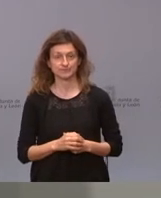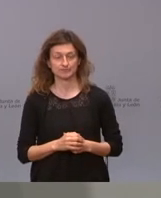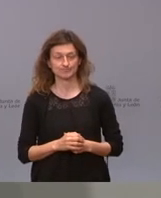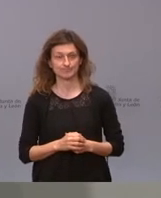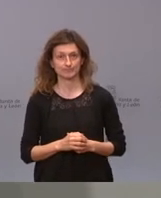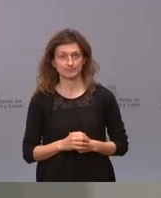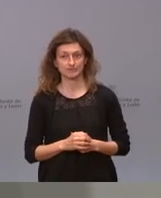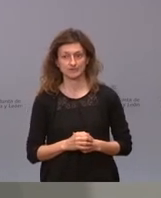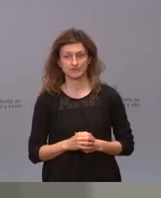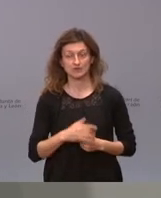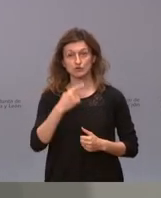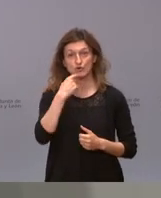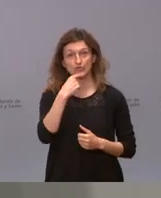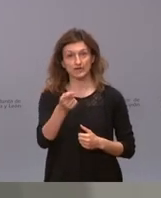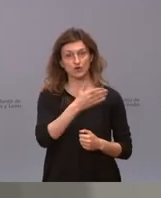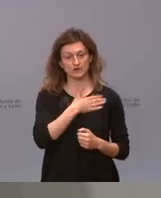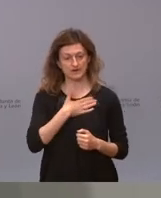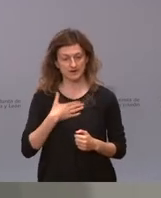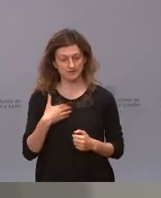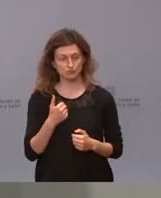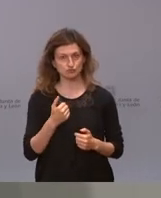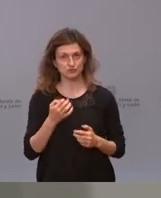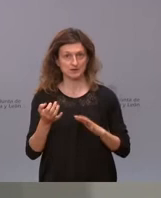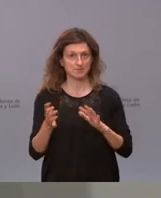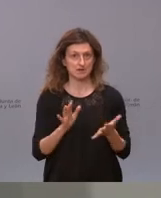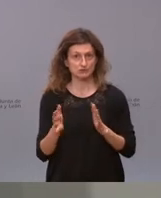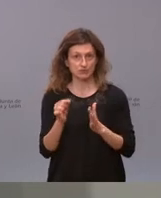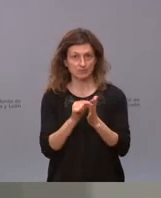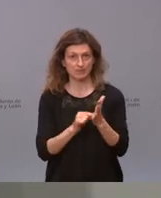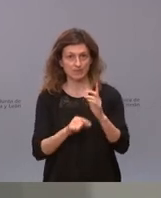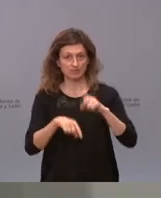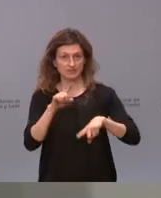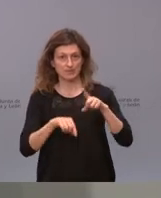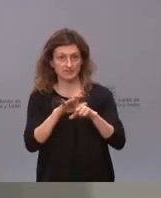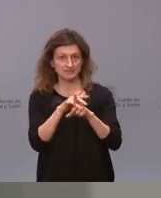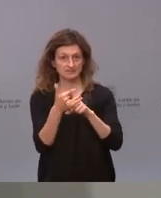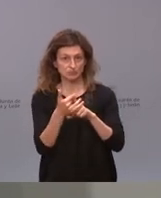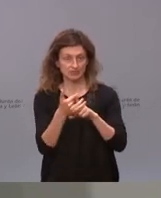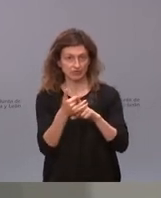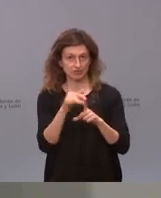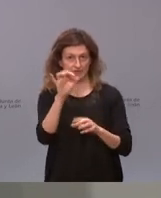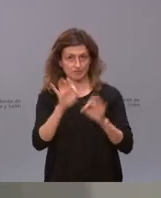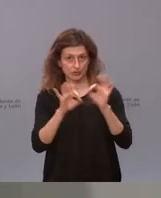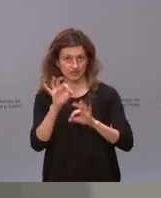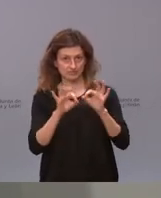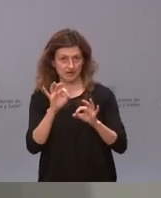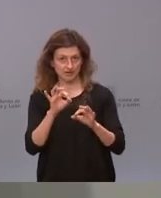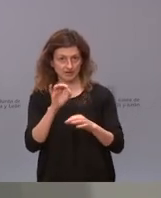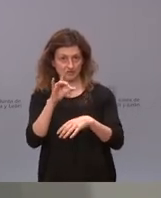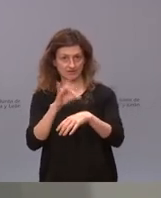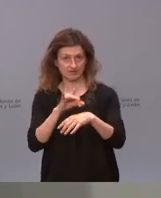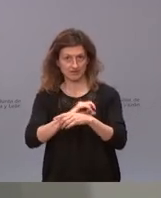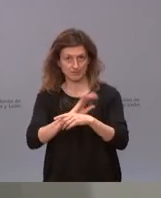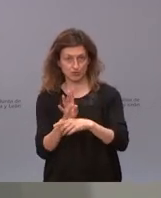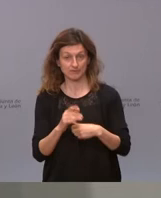es que nosotros lo que nos vamos a plantear es tomar más o menos medidas de acuerdo a cómo vaya la incidencia y que nosotros dentro de 15 días